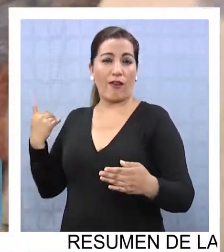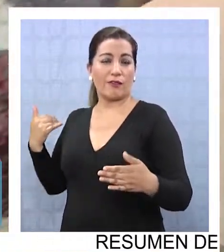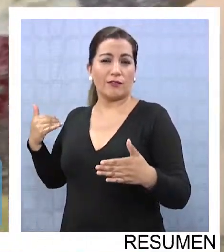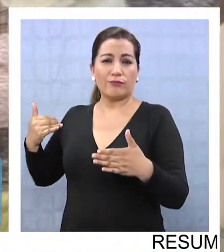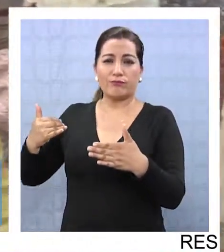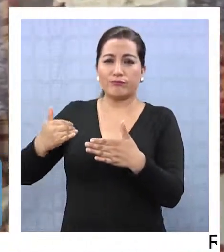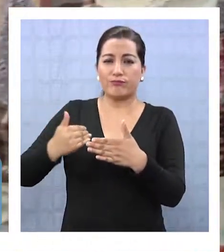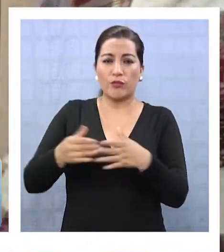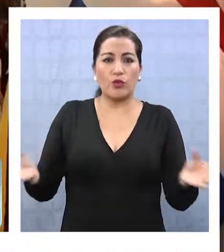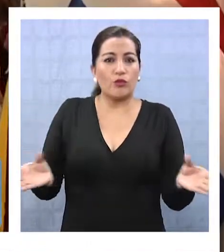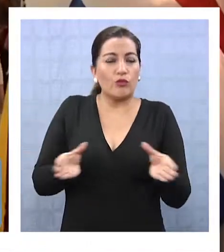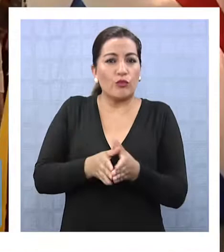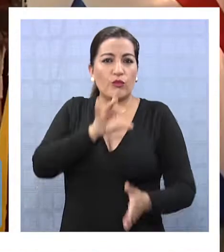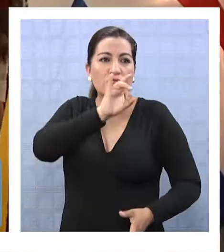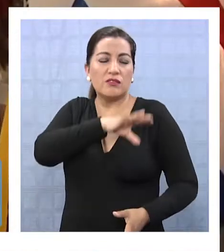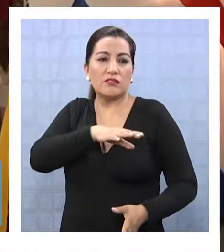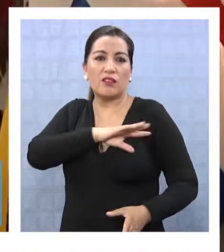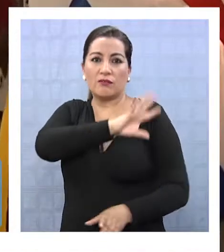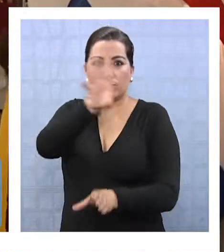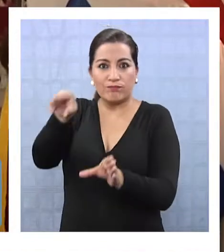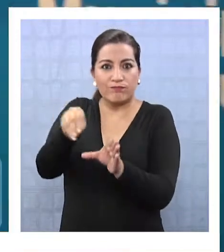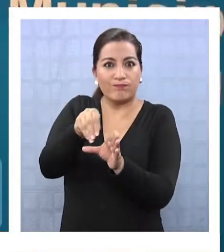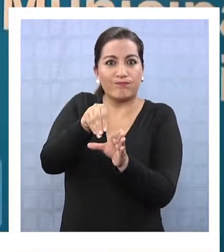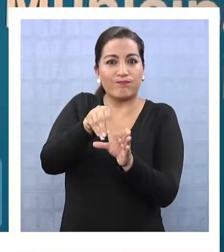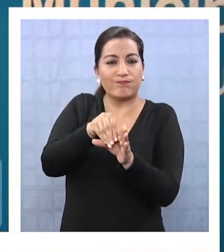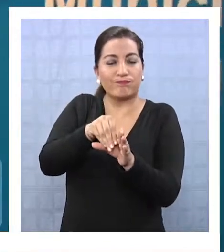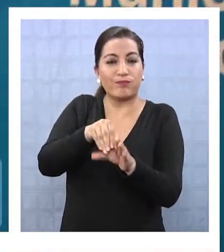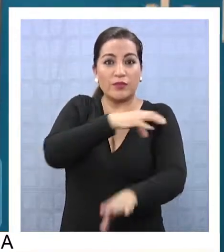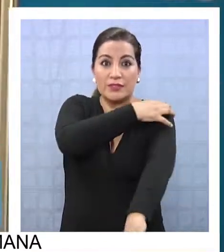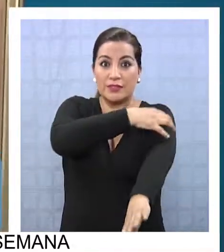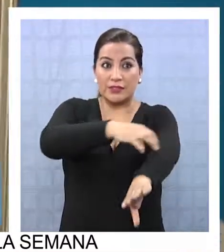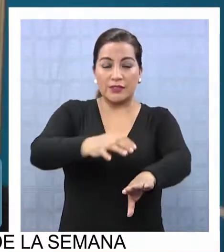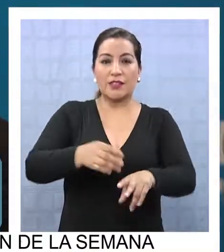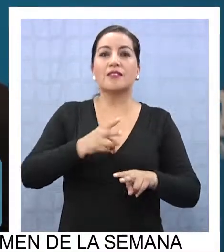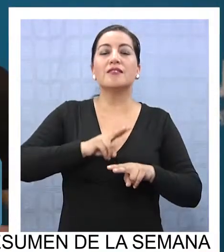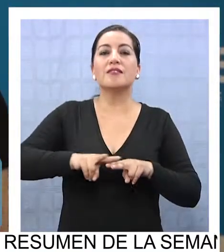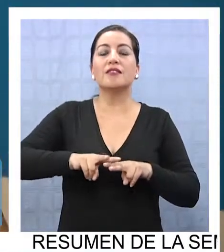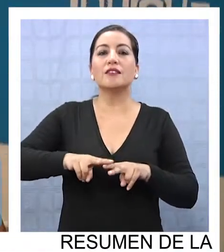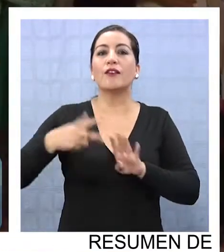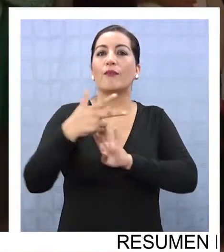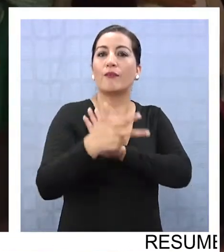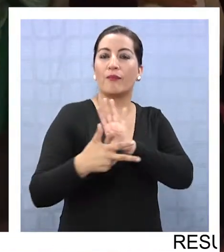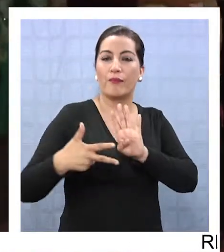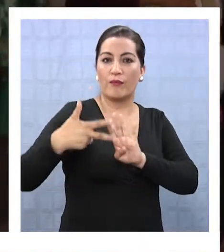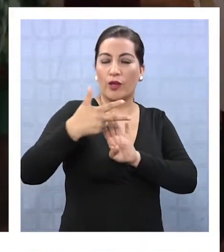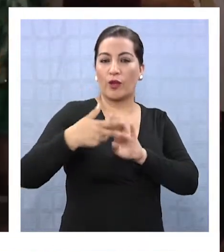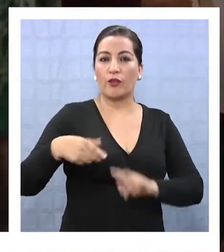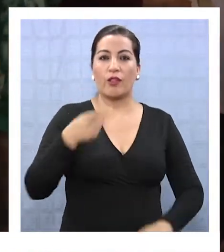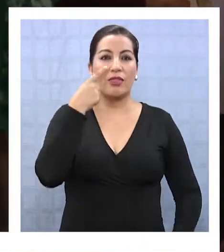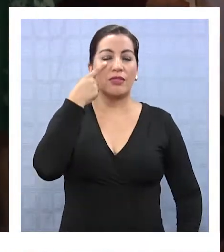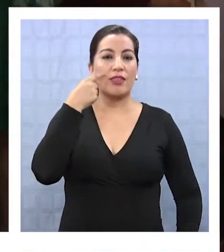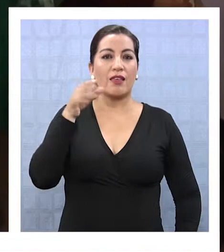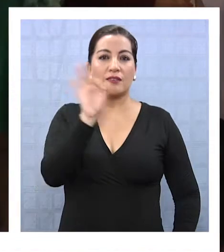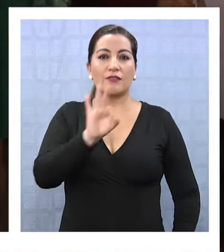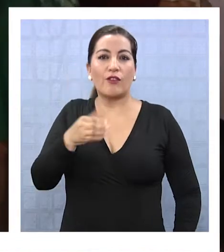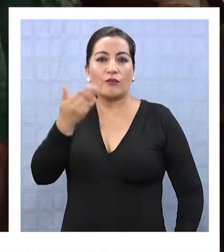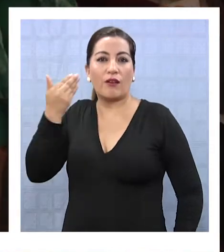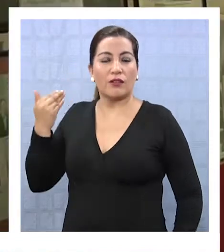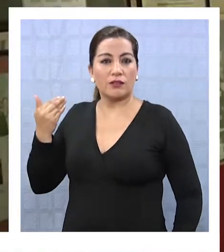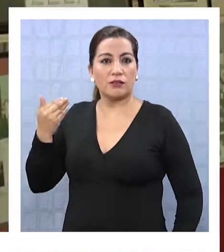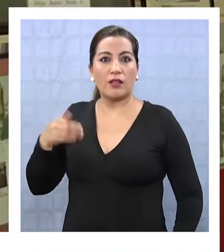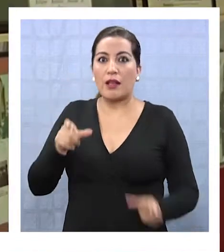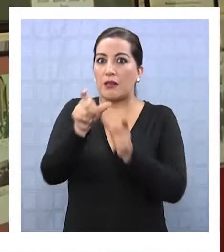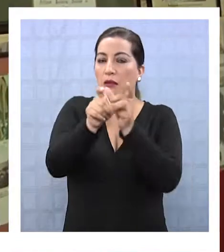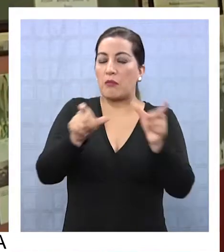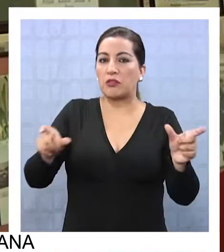desde que las tropas chilenas la incorporaron al territorio nacional, se montó en el Paseo Baquedano el sábado pasado, lo que